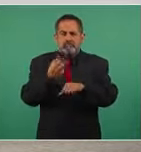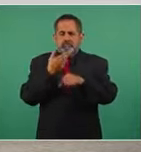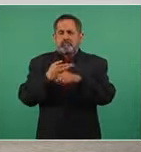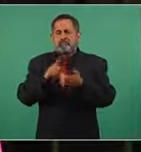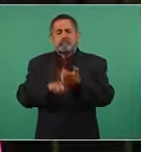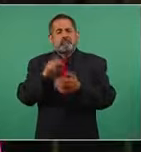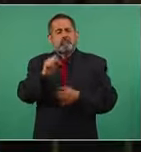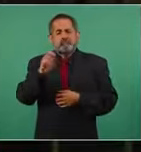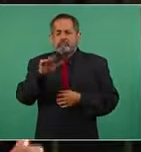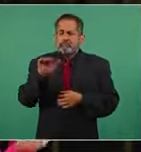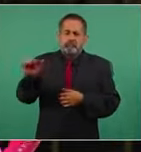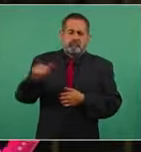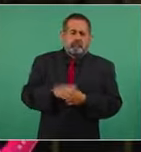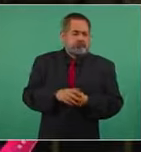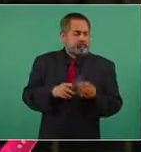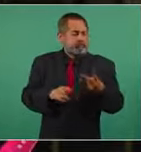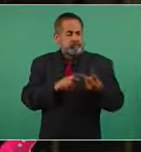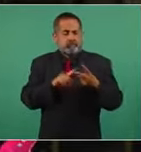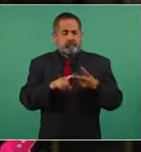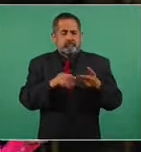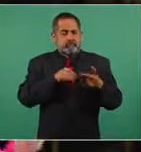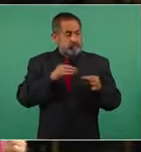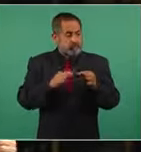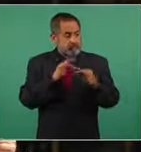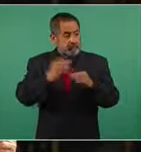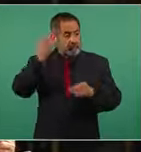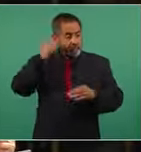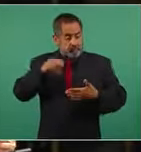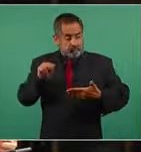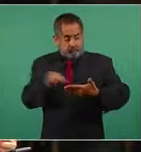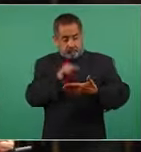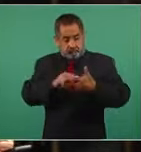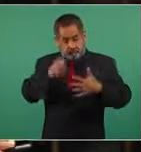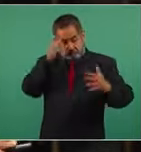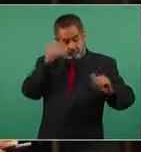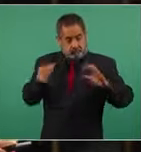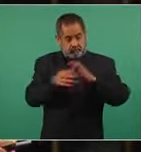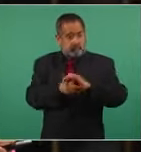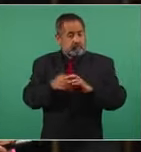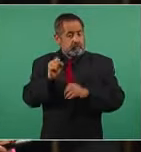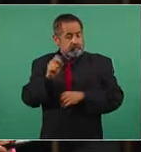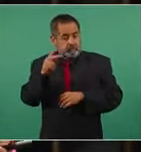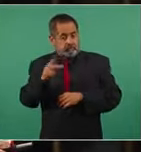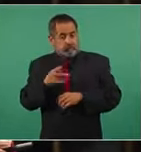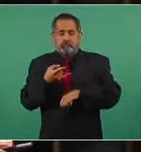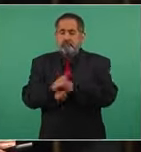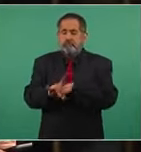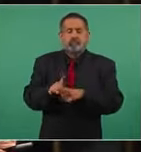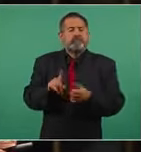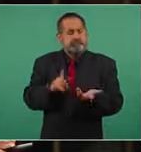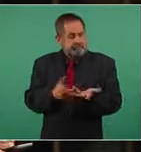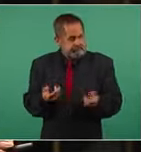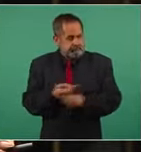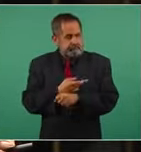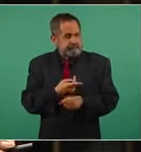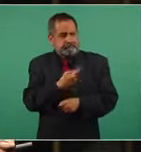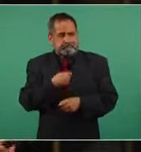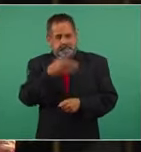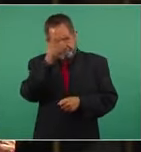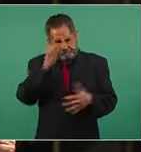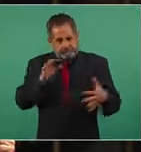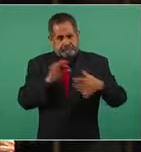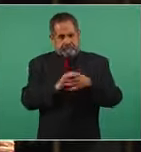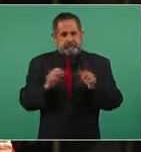Educación Pública. Cumplimiento a la minuta de acuerdos firmados de la SEP, acuerdo secretarial para el telebachillerato comunitario, mediante el cual